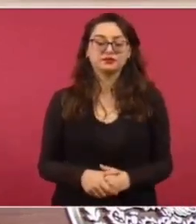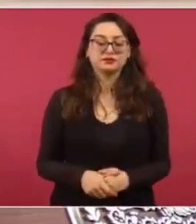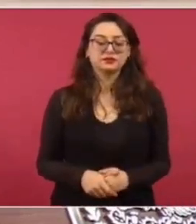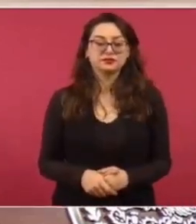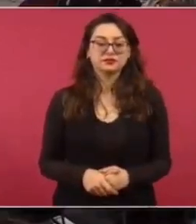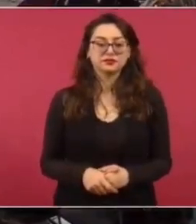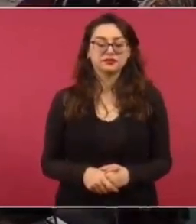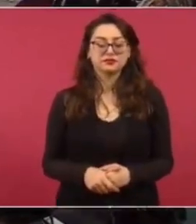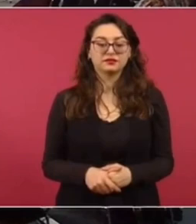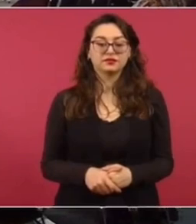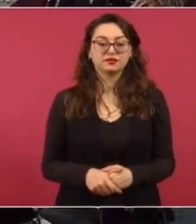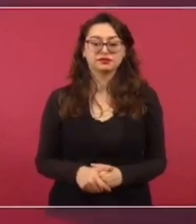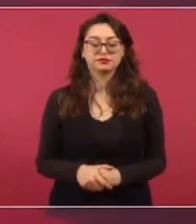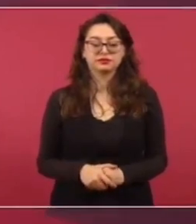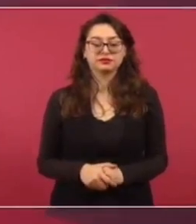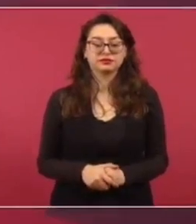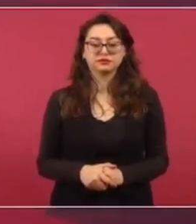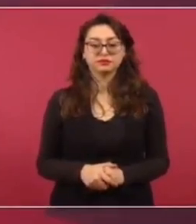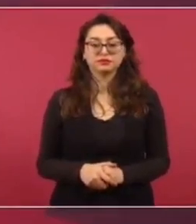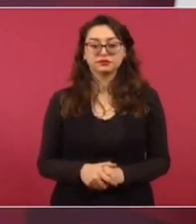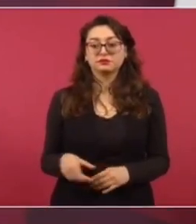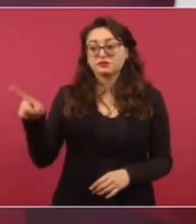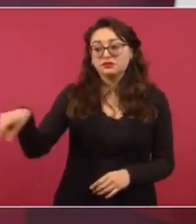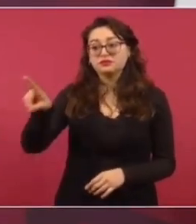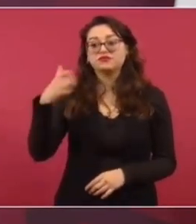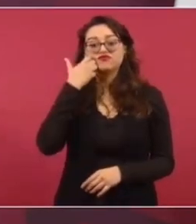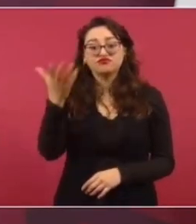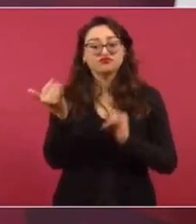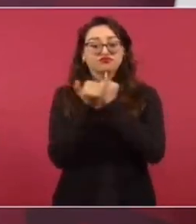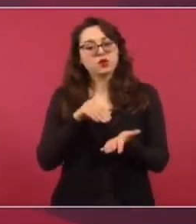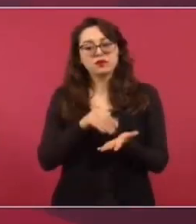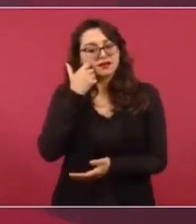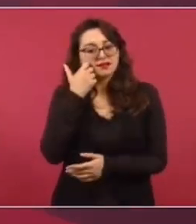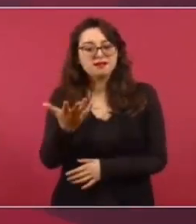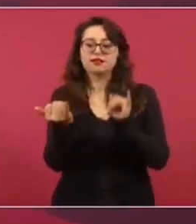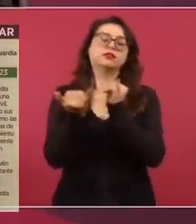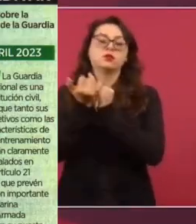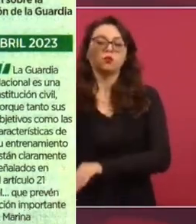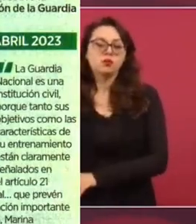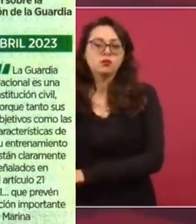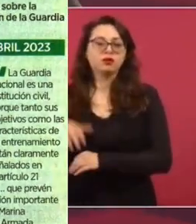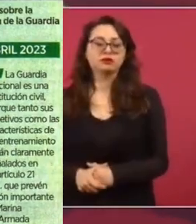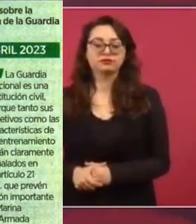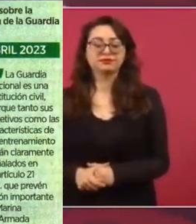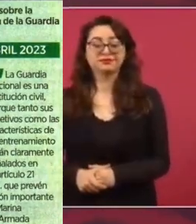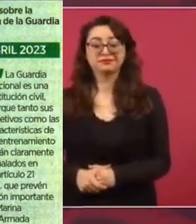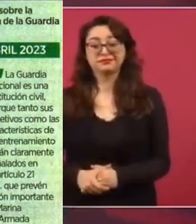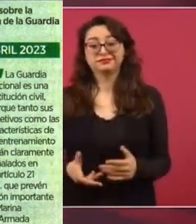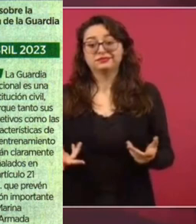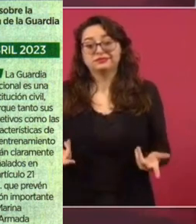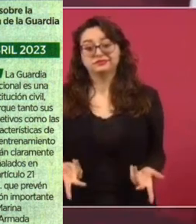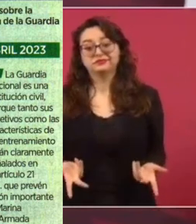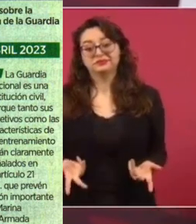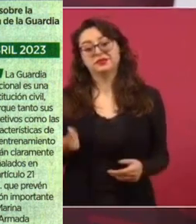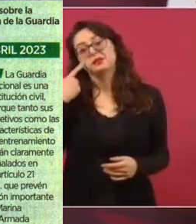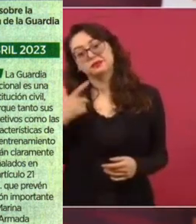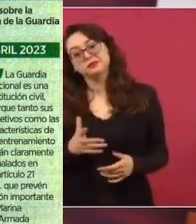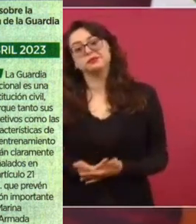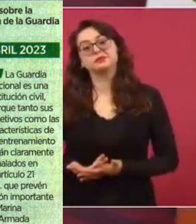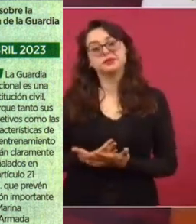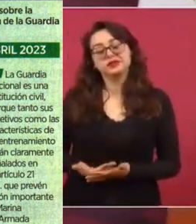que siguiera la misma política de Calderón y de García Luna. Entonces, vamos a esperar